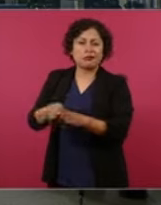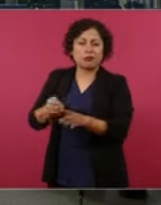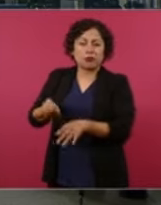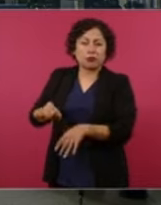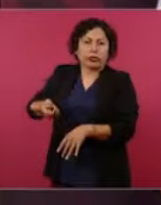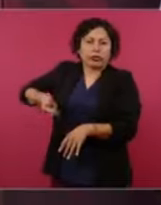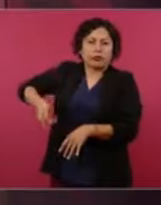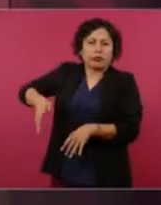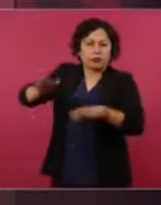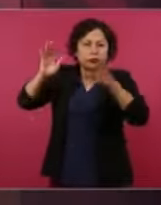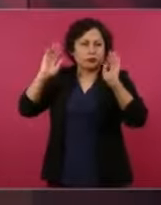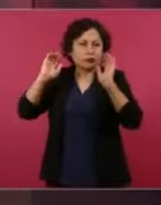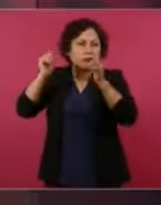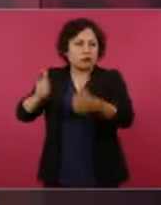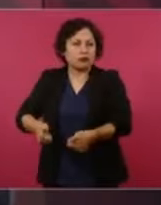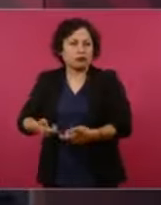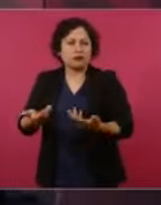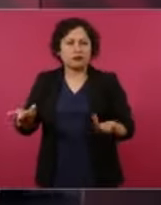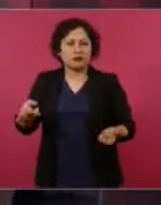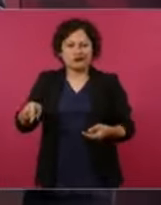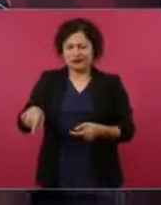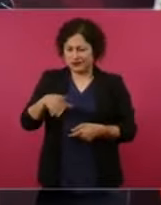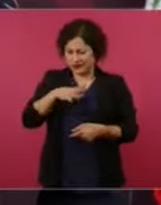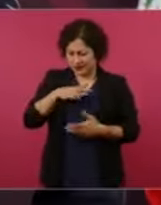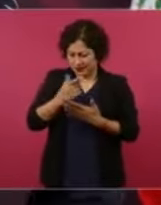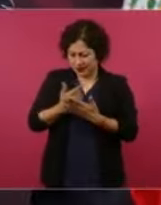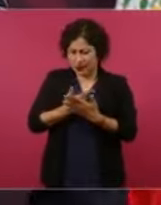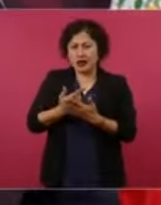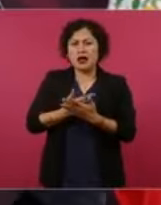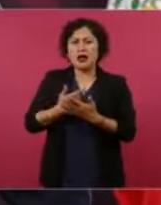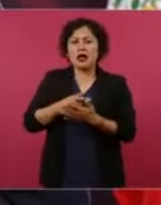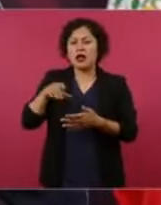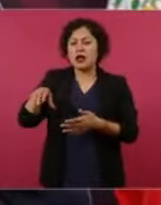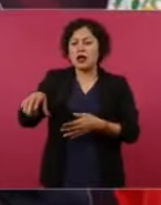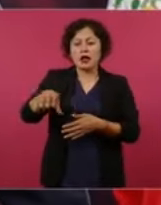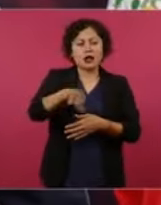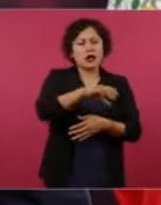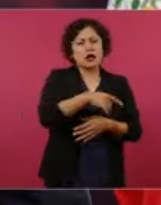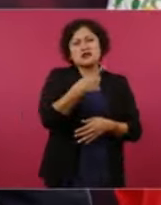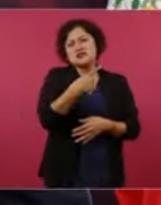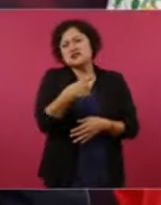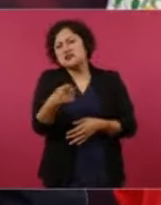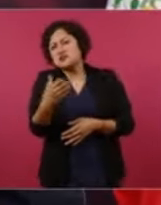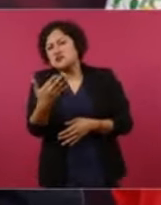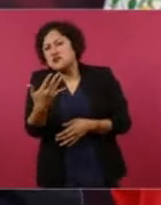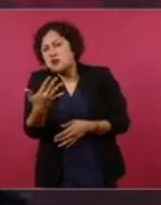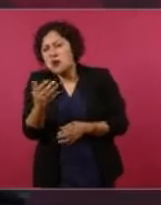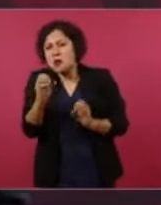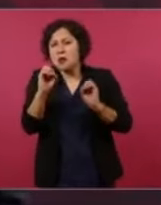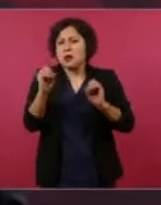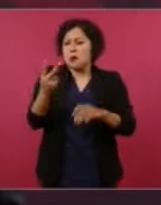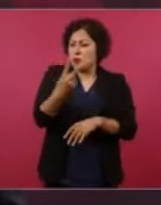con 150, 200 sucursales, nada.